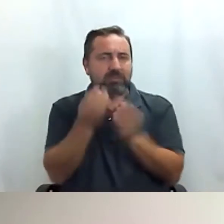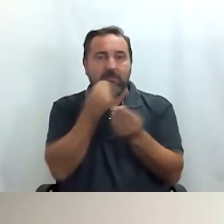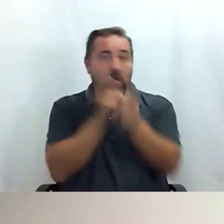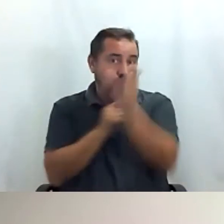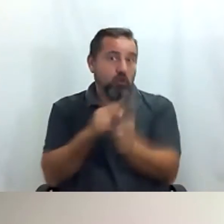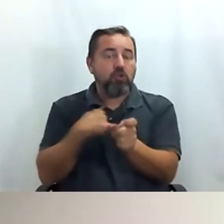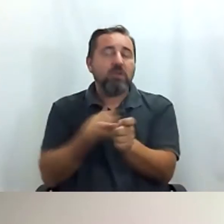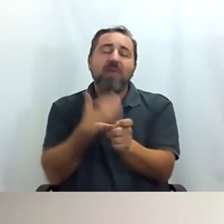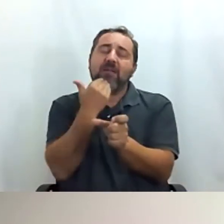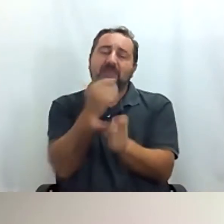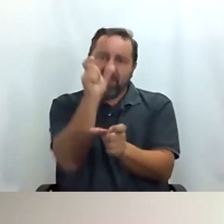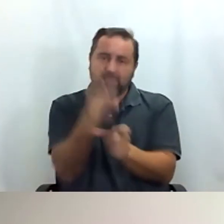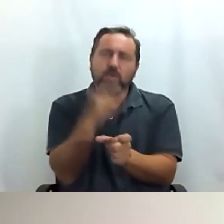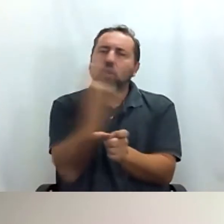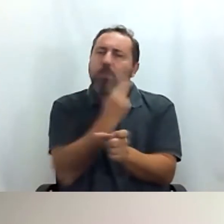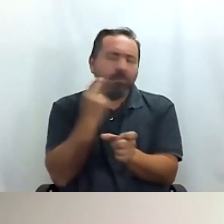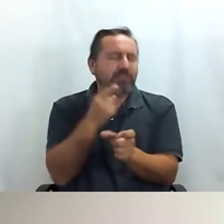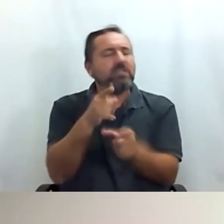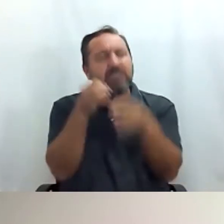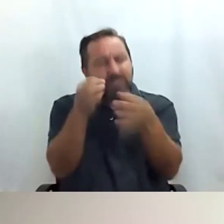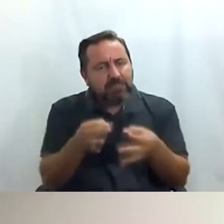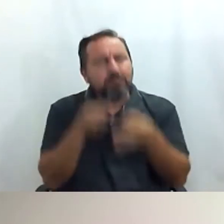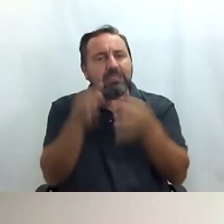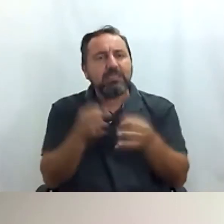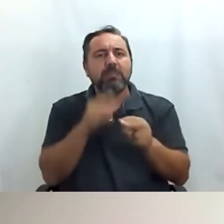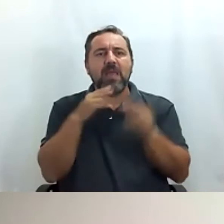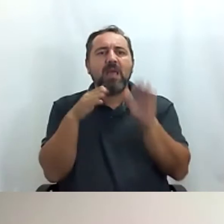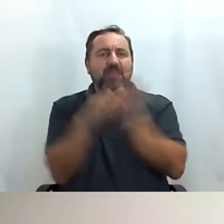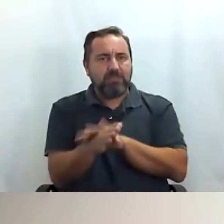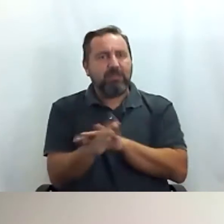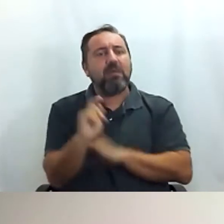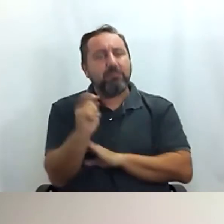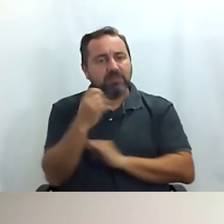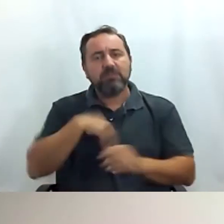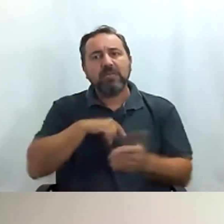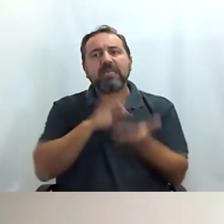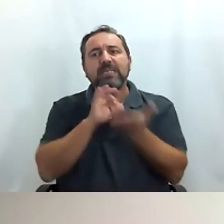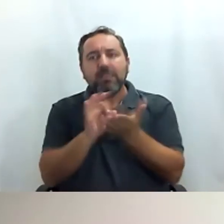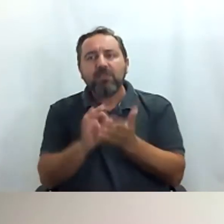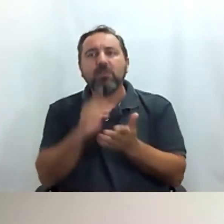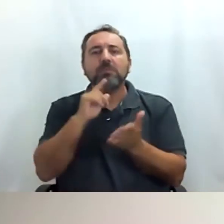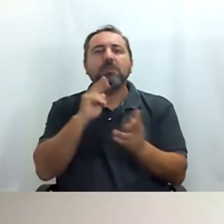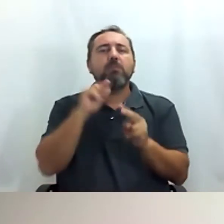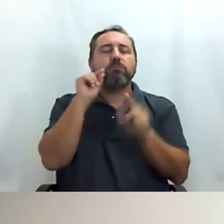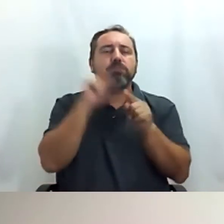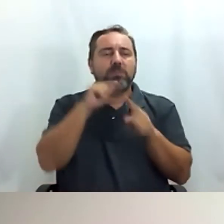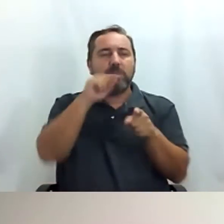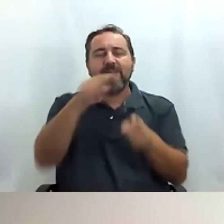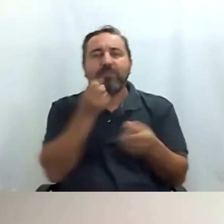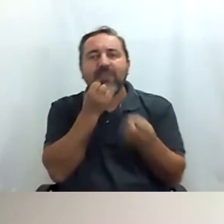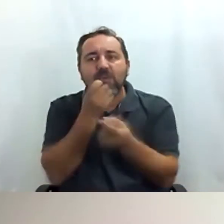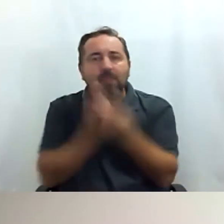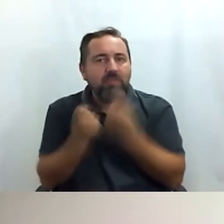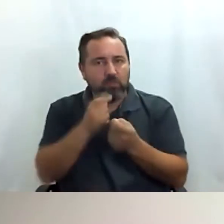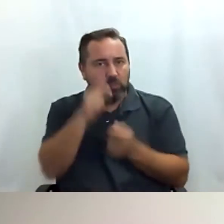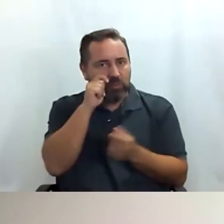quiero agradecerle su compromiso que tiene siempre para lograr la accesibilidad en todos nuestros servicios, en los puntos de información turística, en una guía que